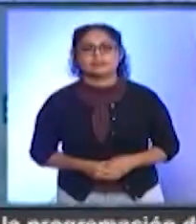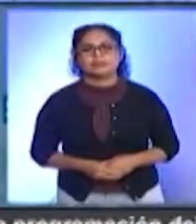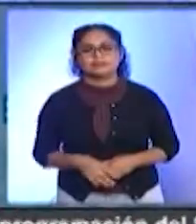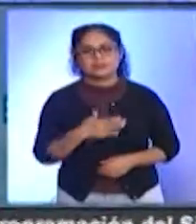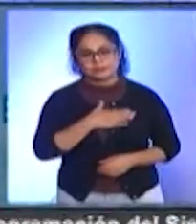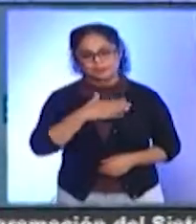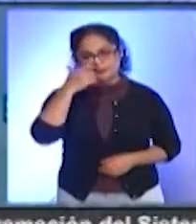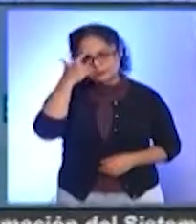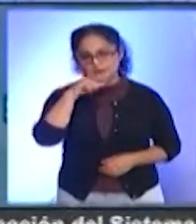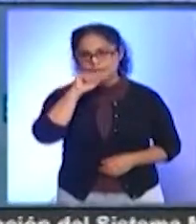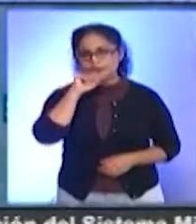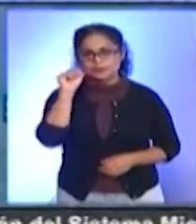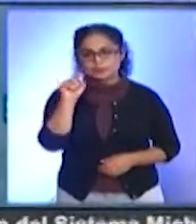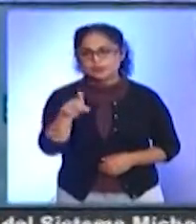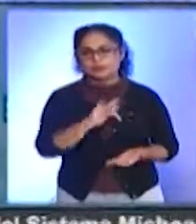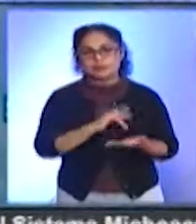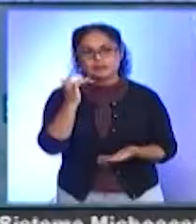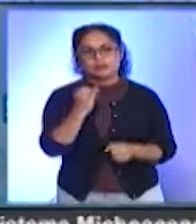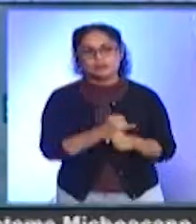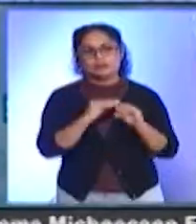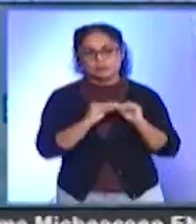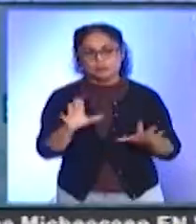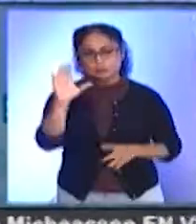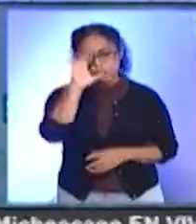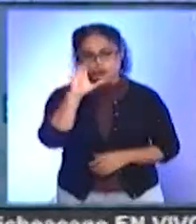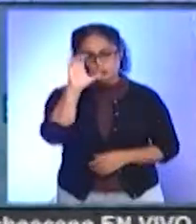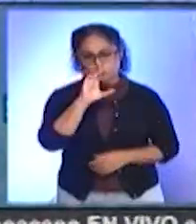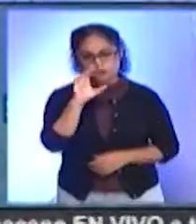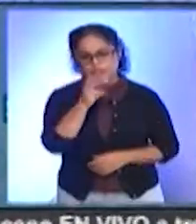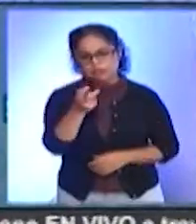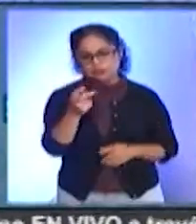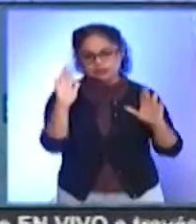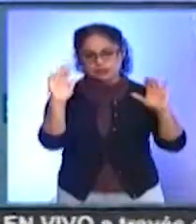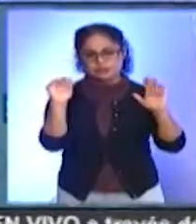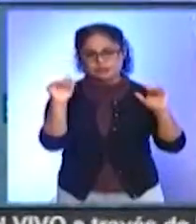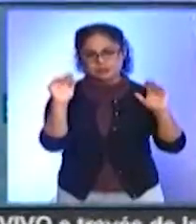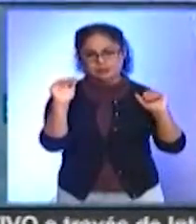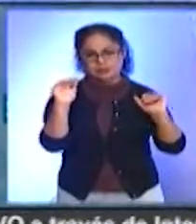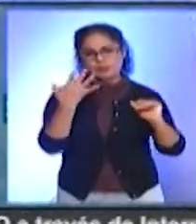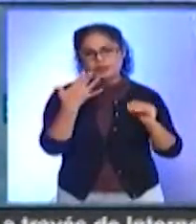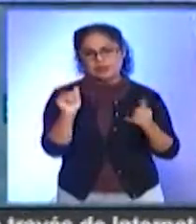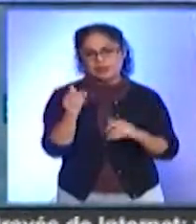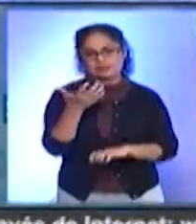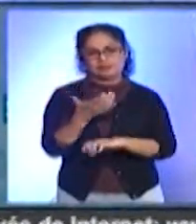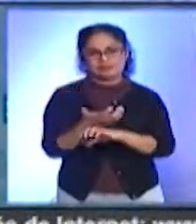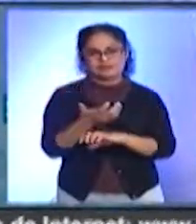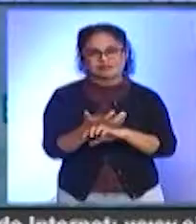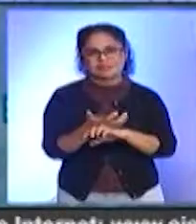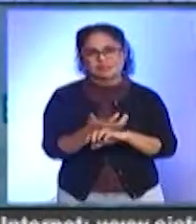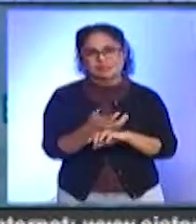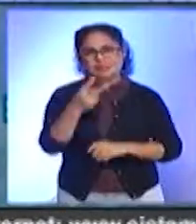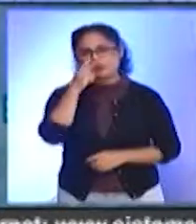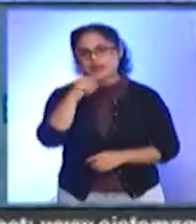Buenas noches también para ti, Daf, gracias por la información de la cultura y con esto nos despedimos de nuestros amigos paisanos que nos siguieron